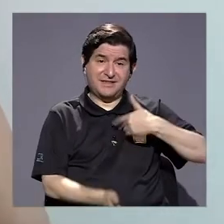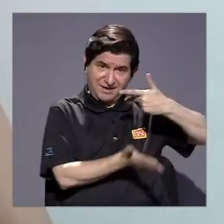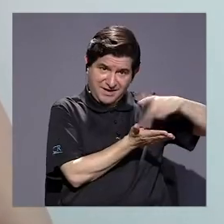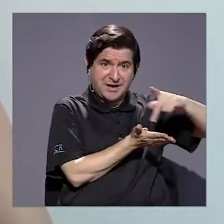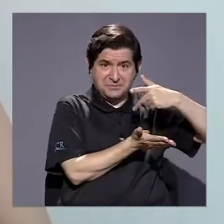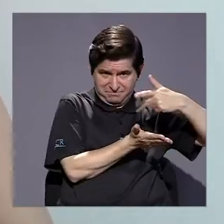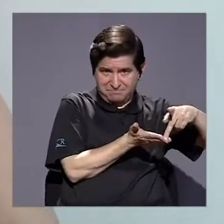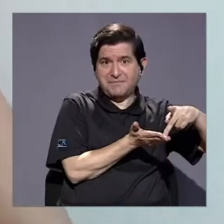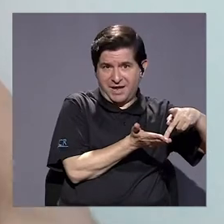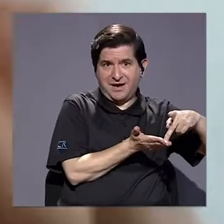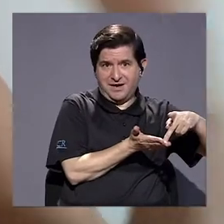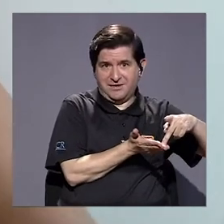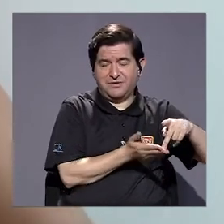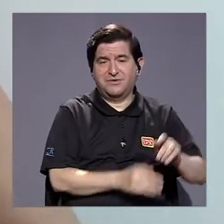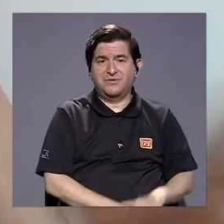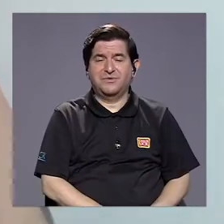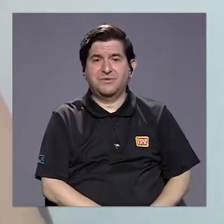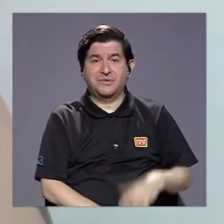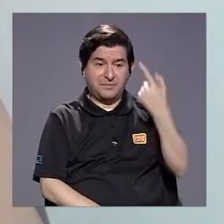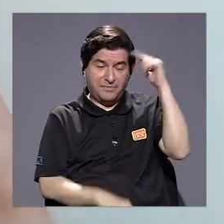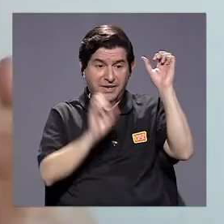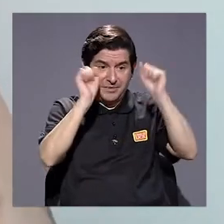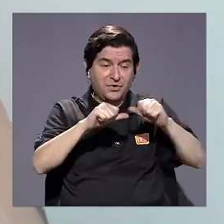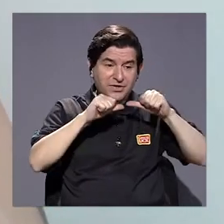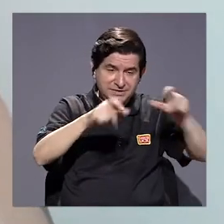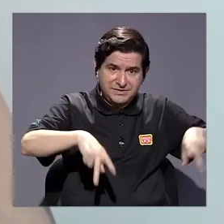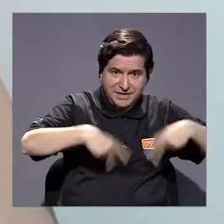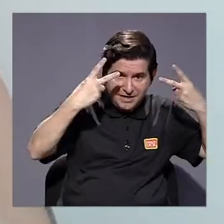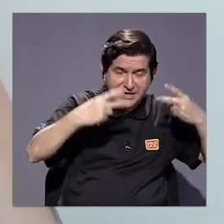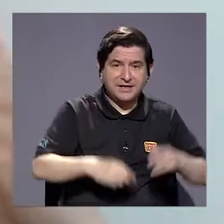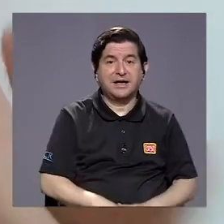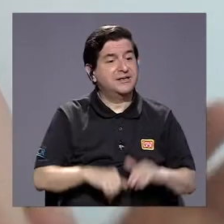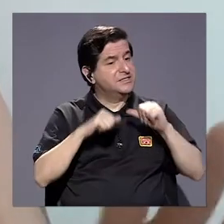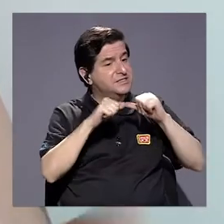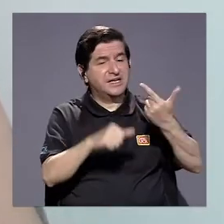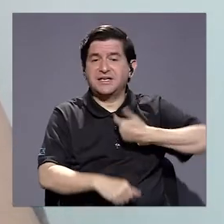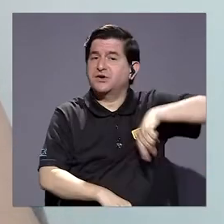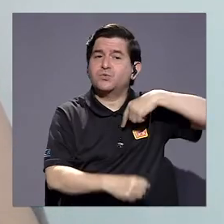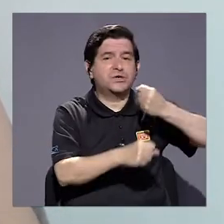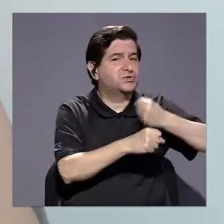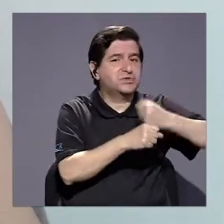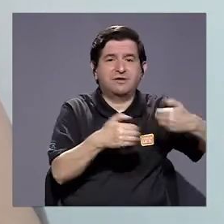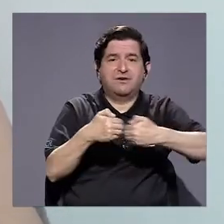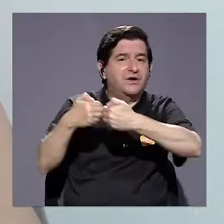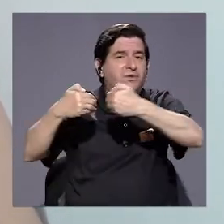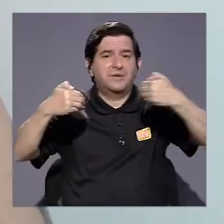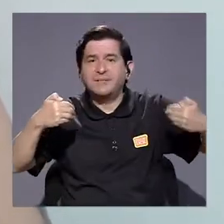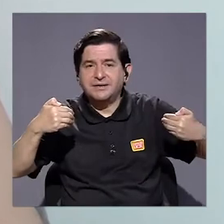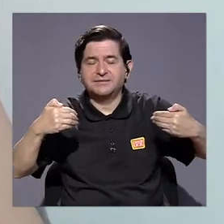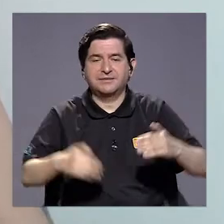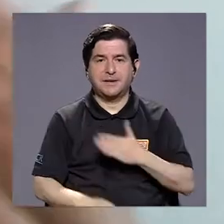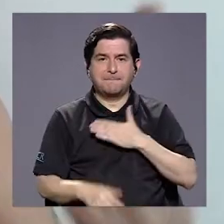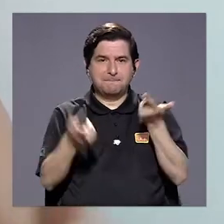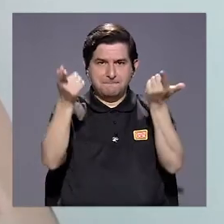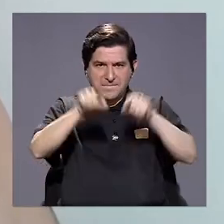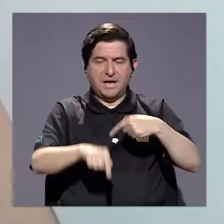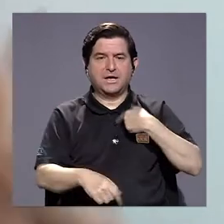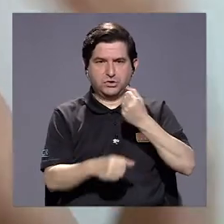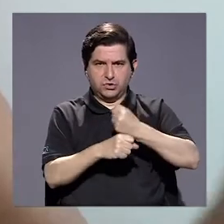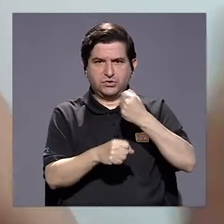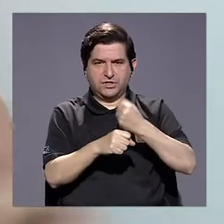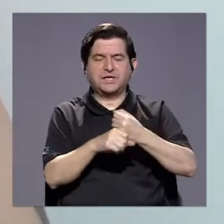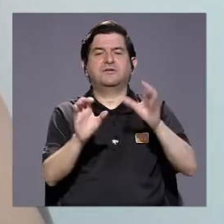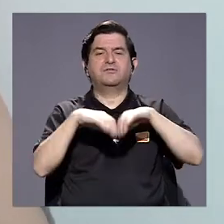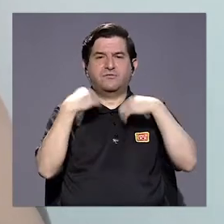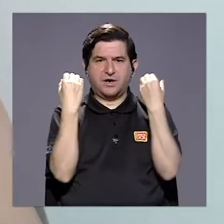asalariadas, que se llama, es decir, que dependemos de nuestro ingreso para comer, pues tenemos que continuar con el trabajo, ¿verdad? En mi caso,